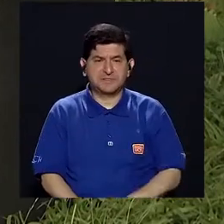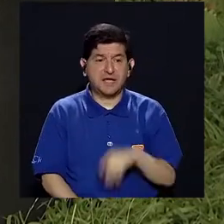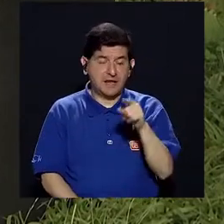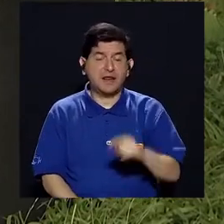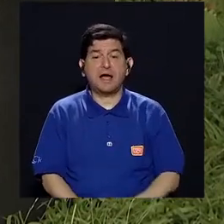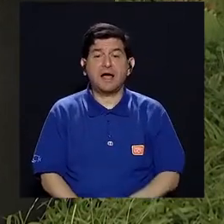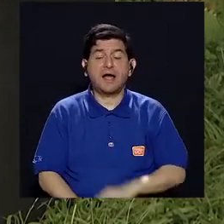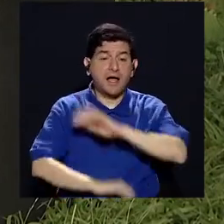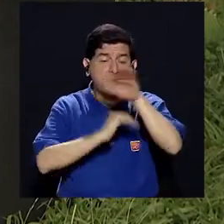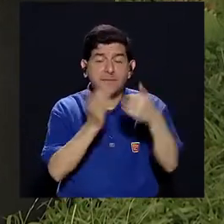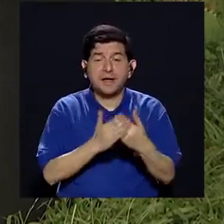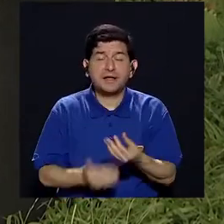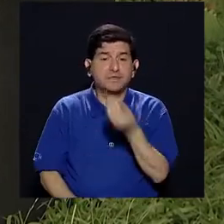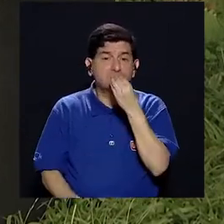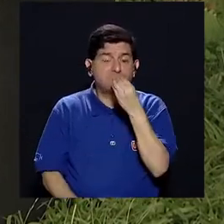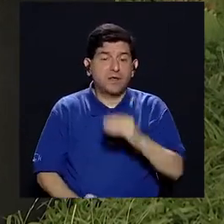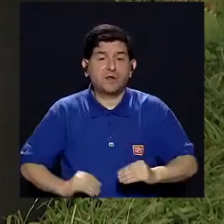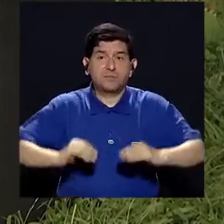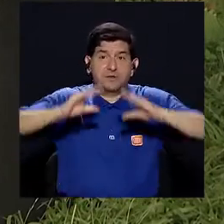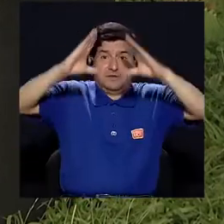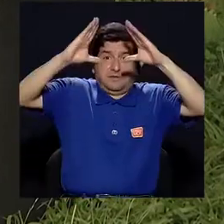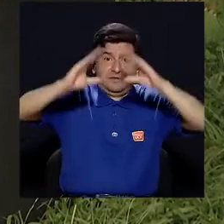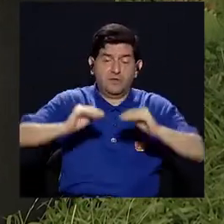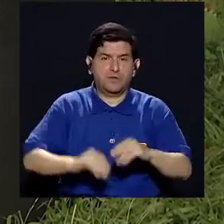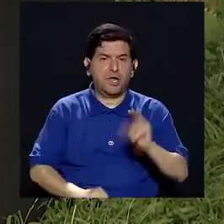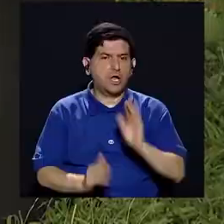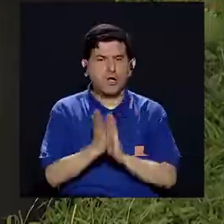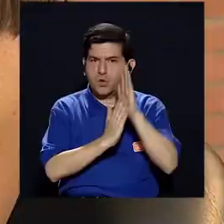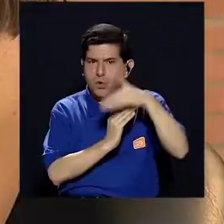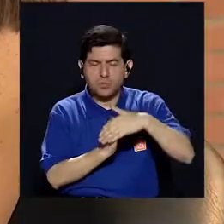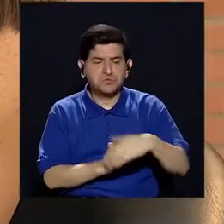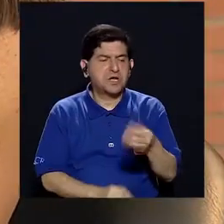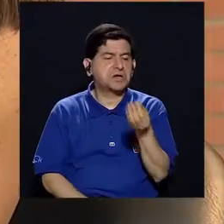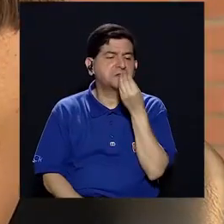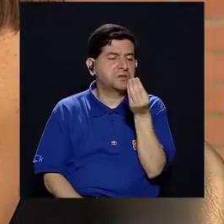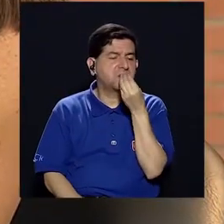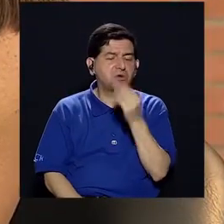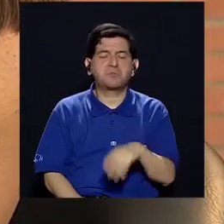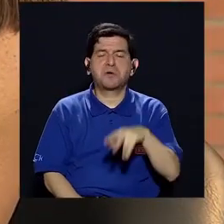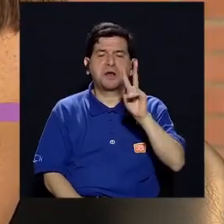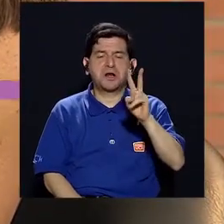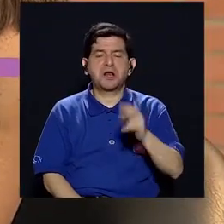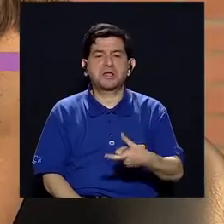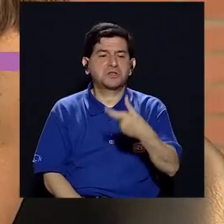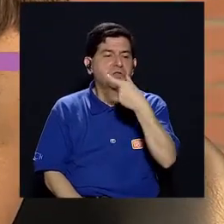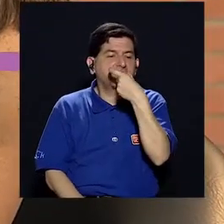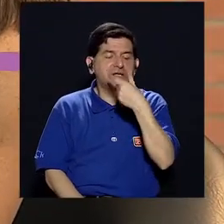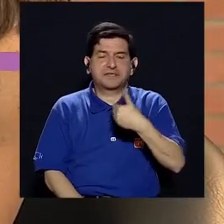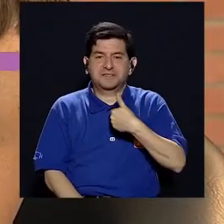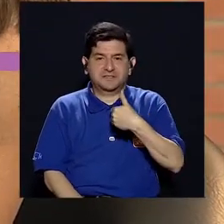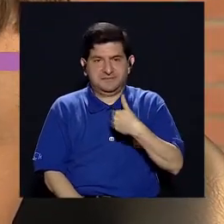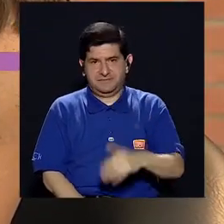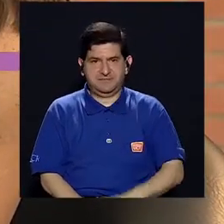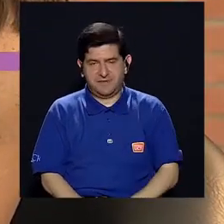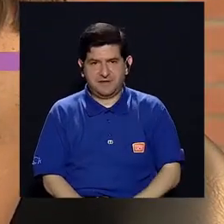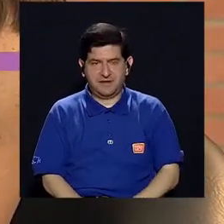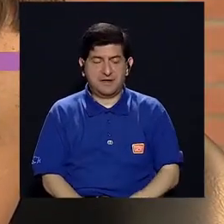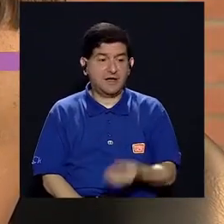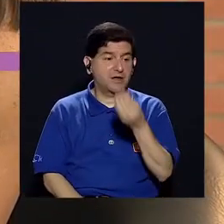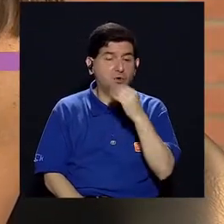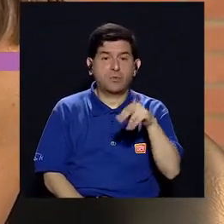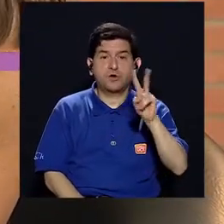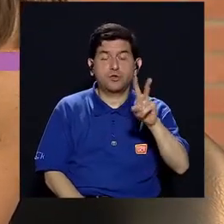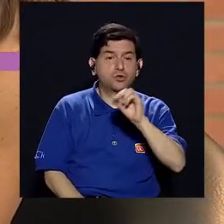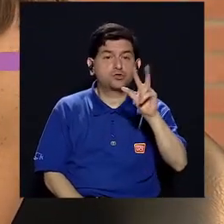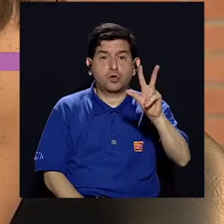contemplarlo durante el día, en el resto de la alimentación y tal vez no abusarnos de solo comernos el paquetito, verdad, las 2 galletas o las 3 galletas que traiga esa